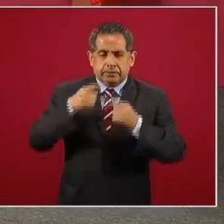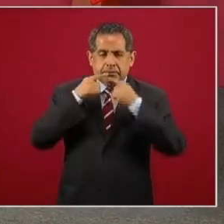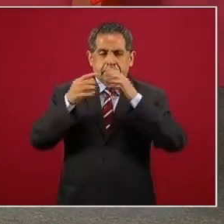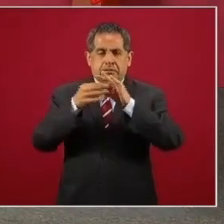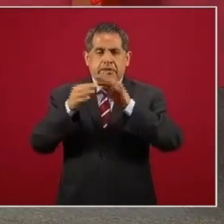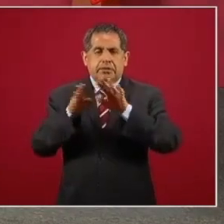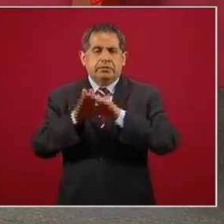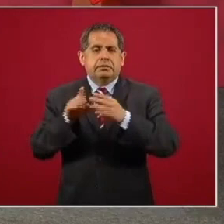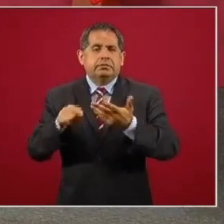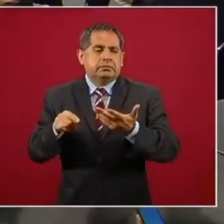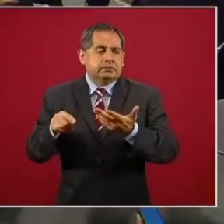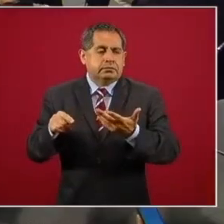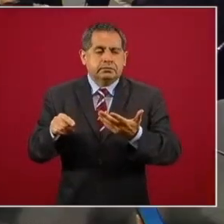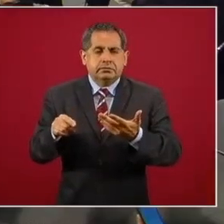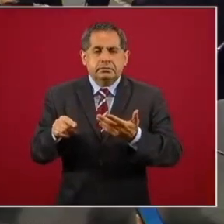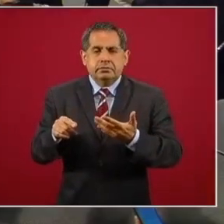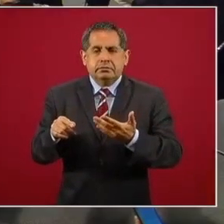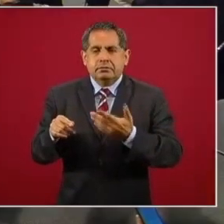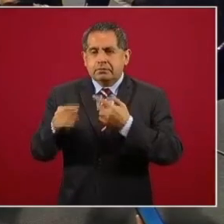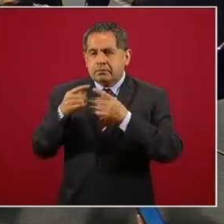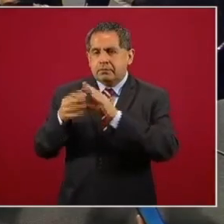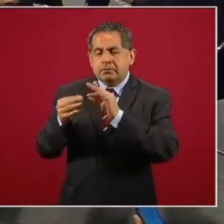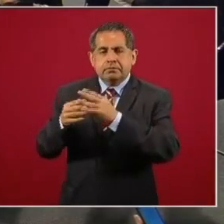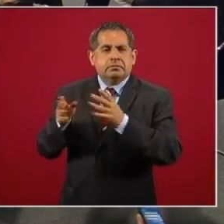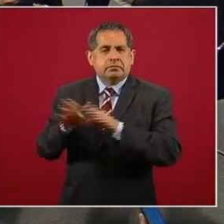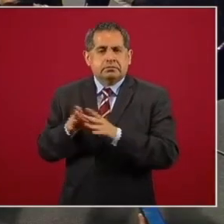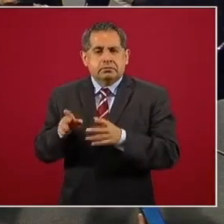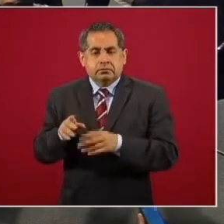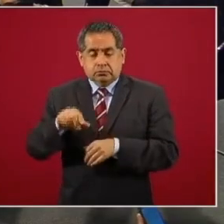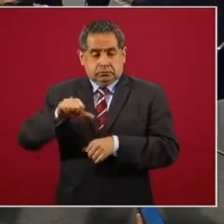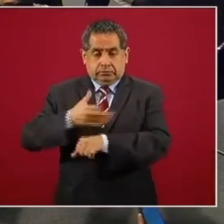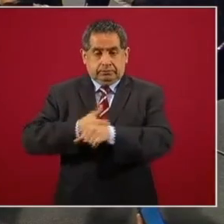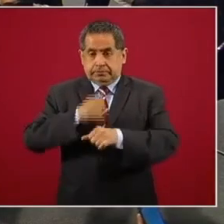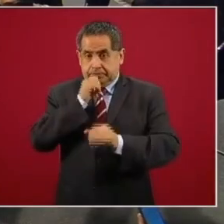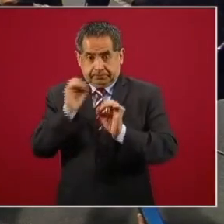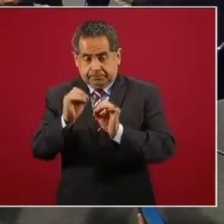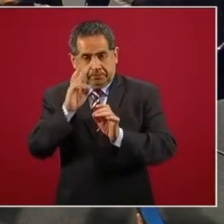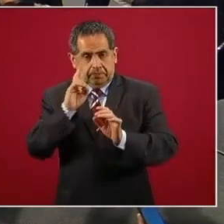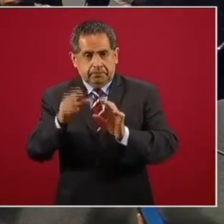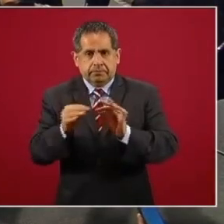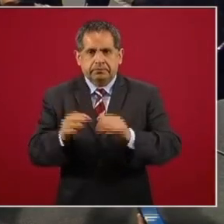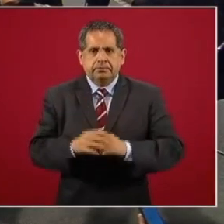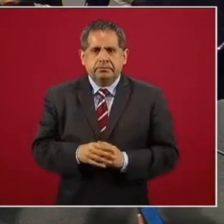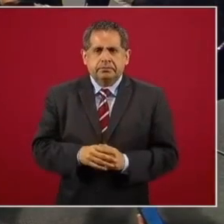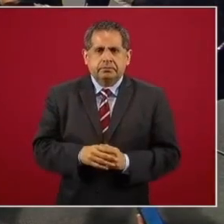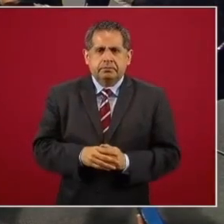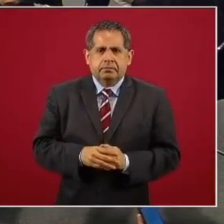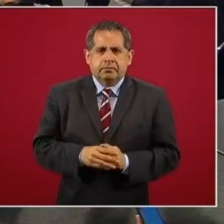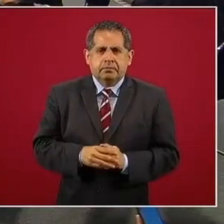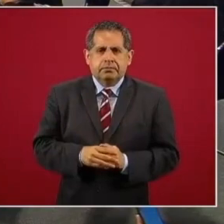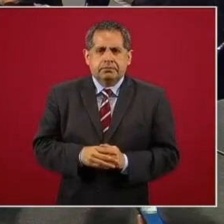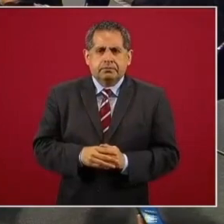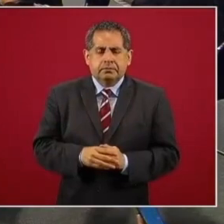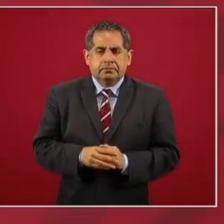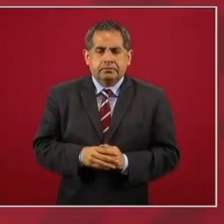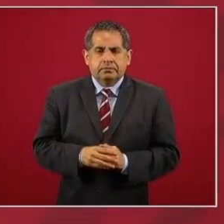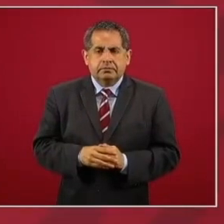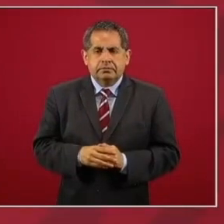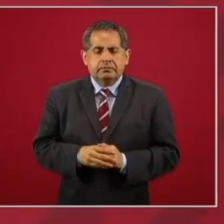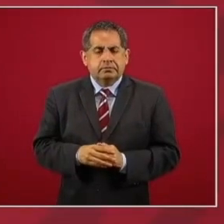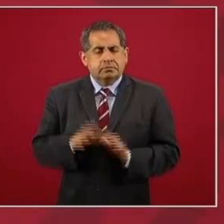ya lo han tratado, pero que vuelvan